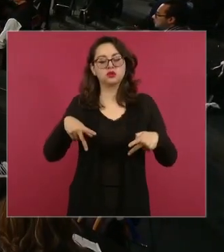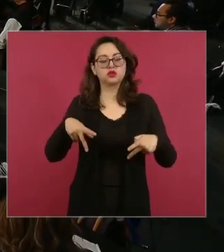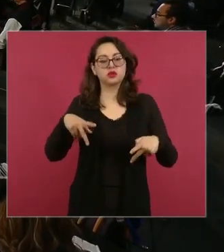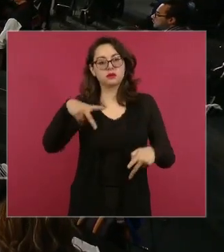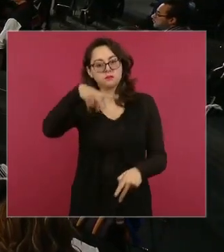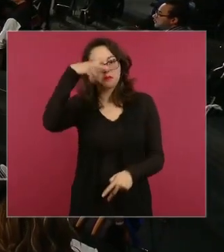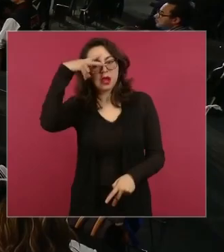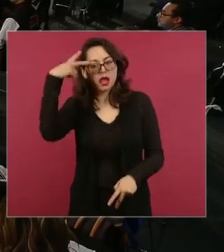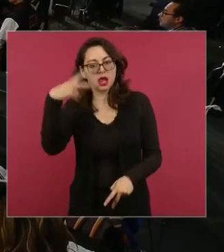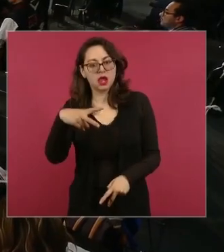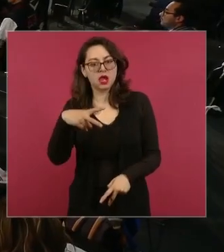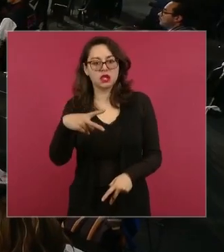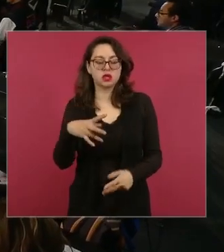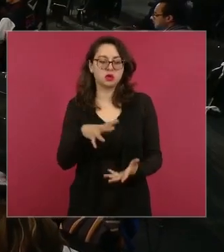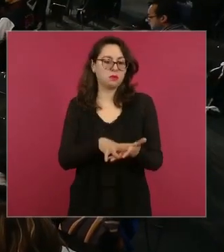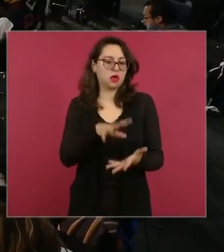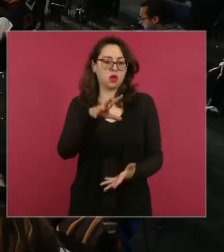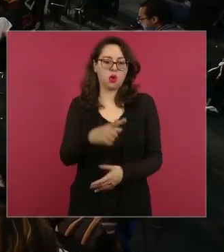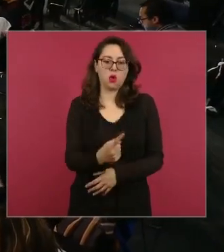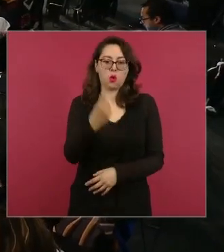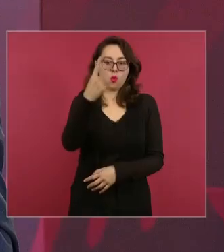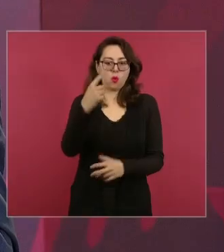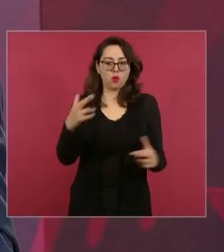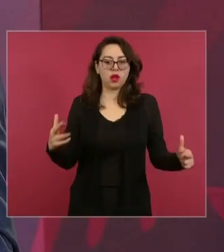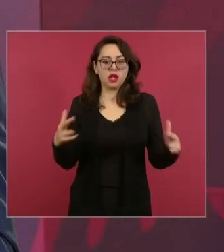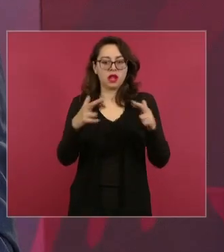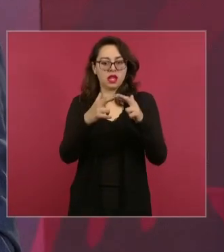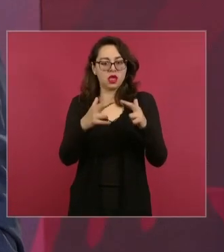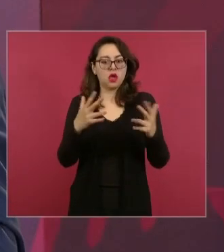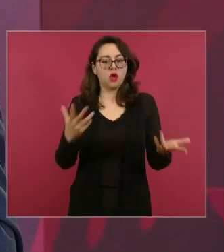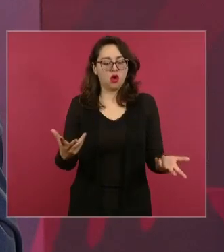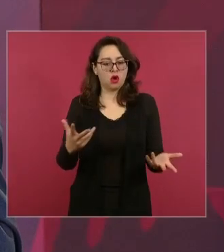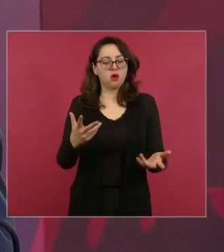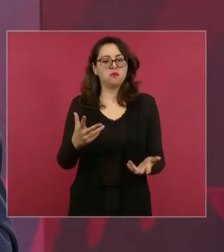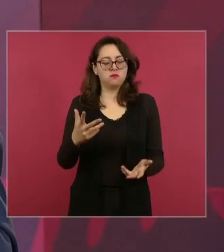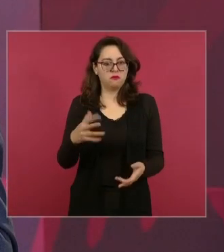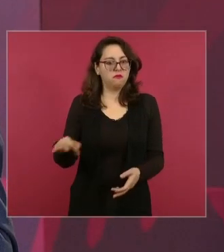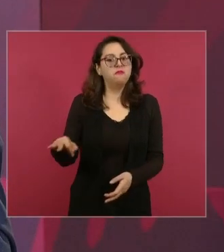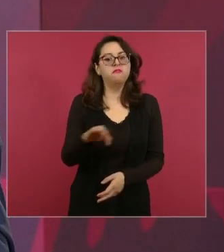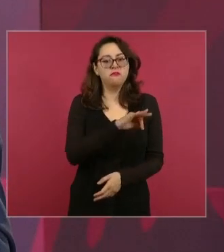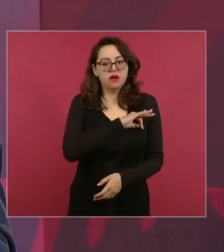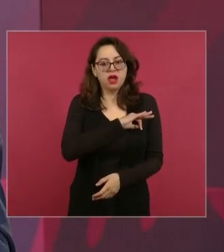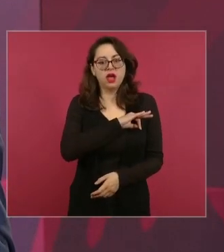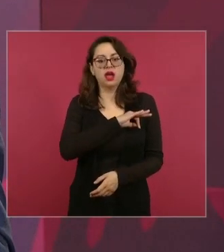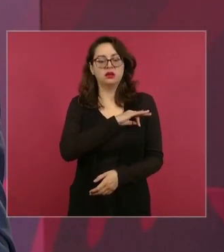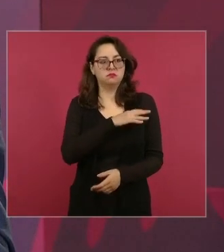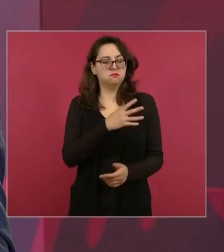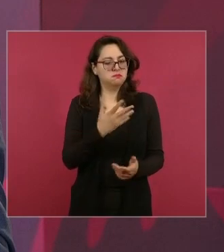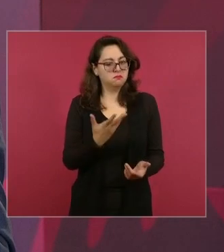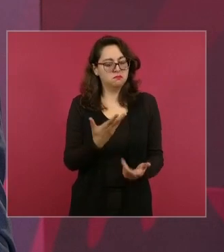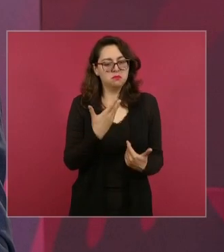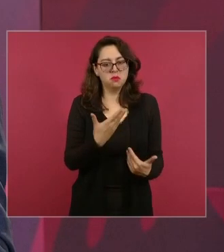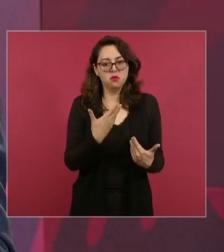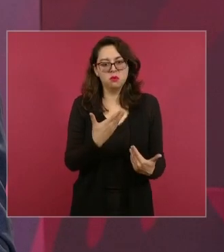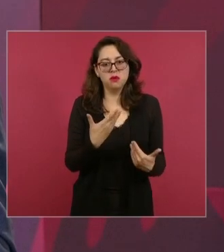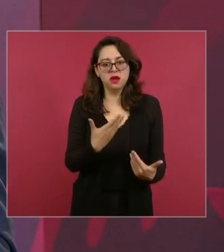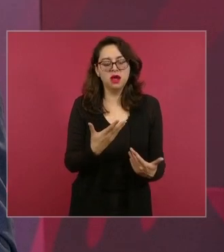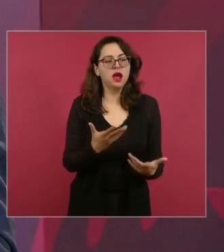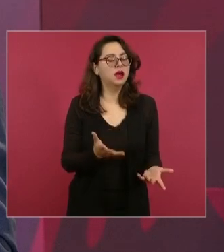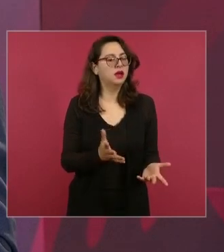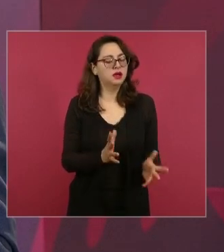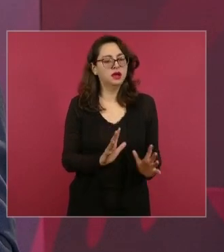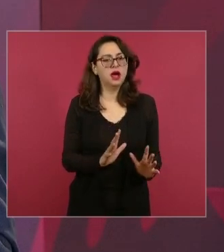religión, es creyente, hay también no